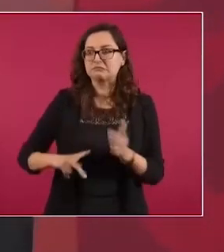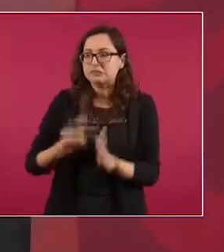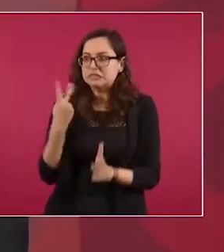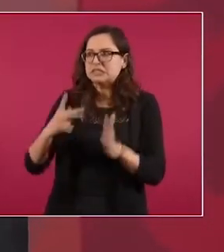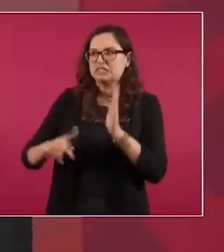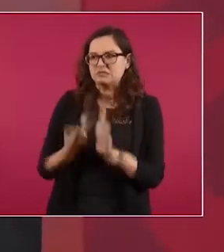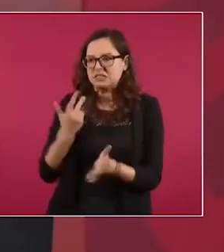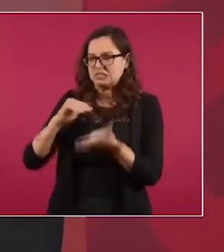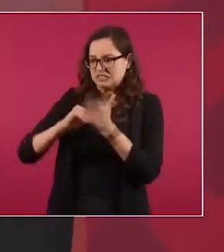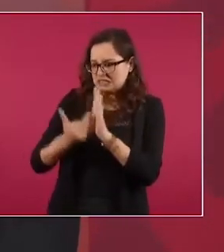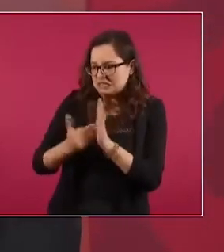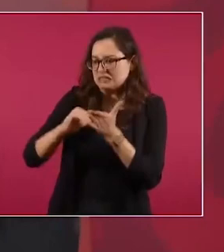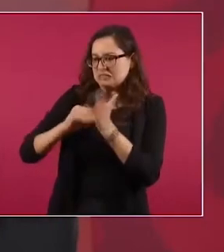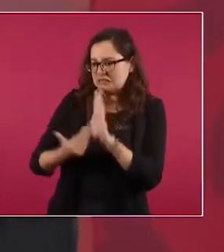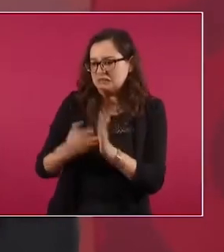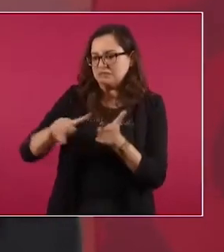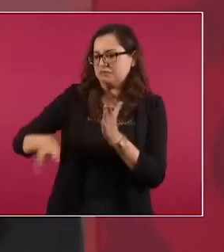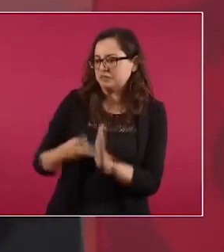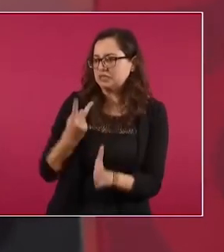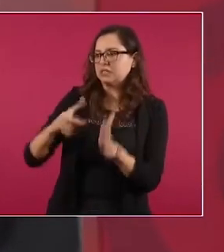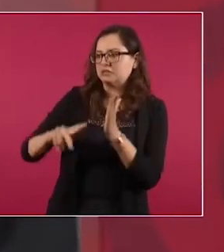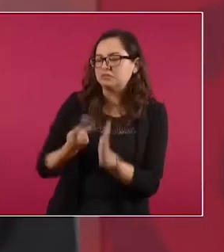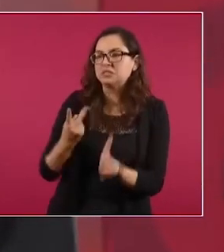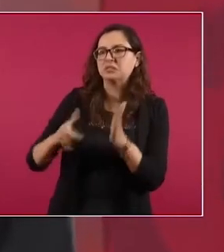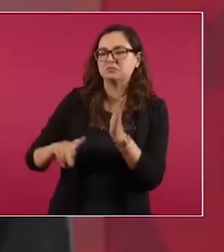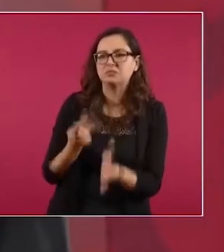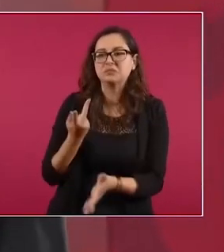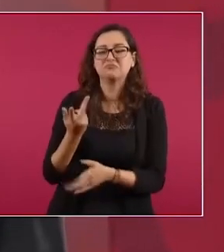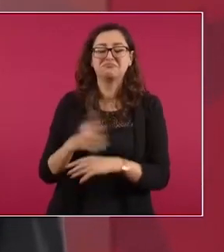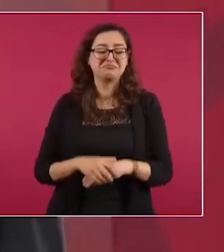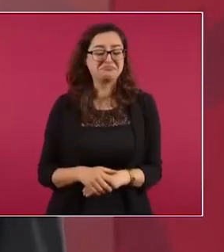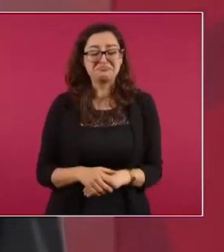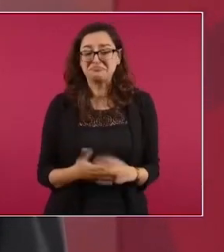Y todos los medios de información.